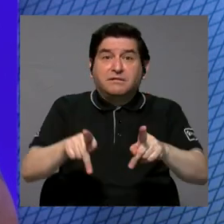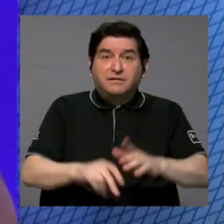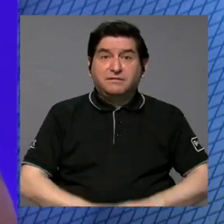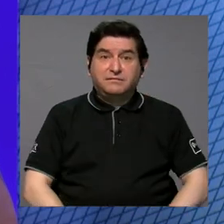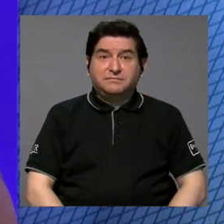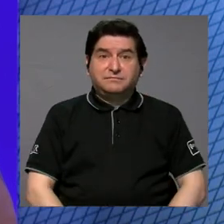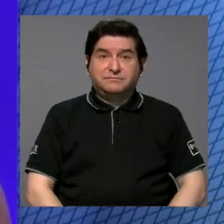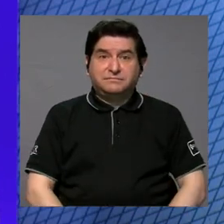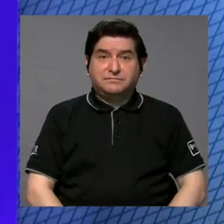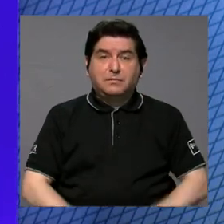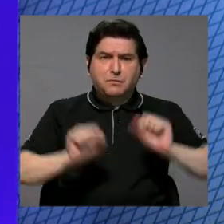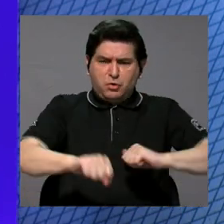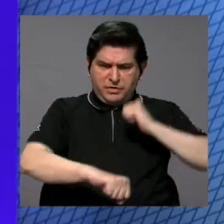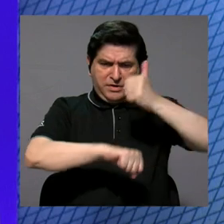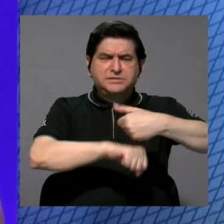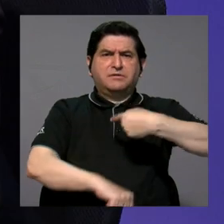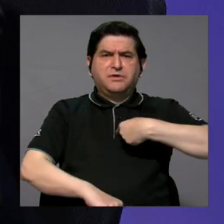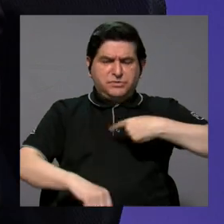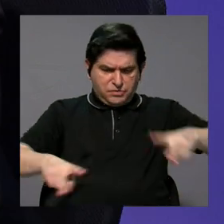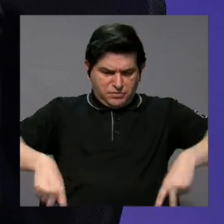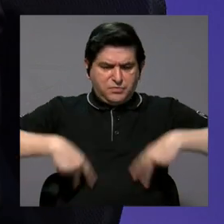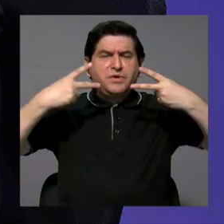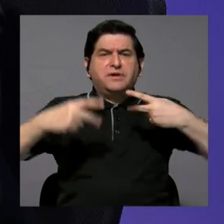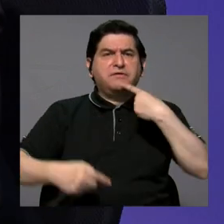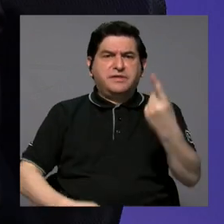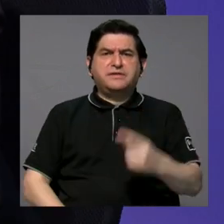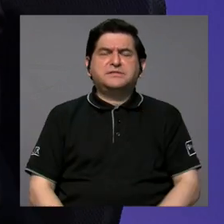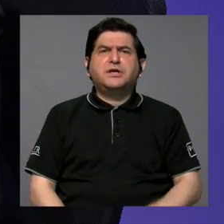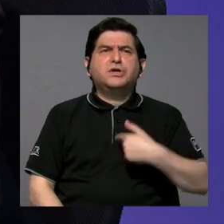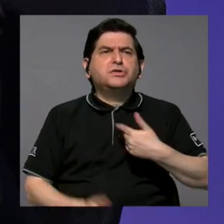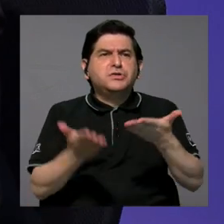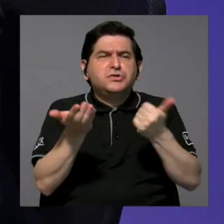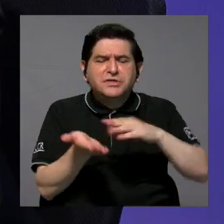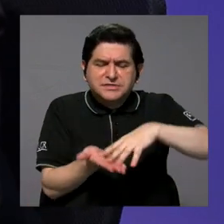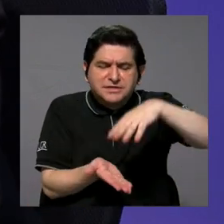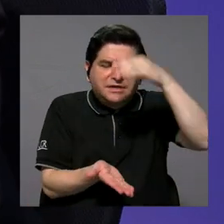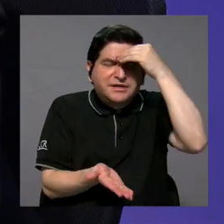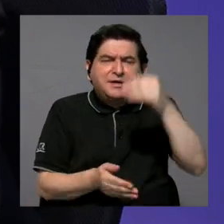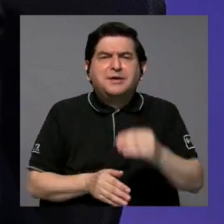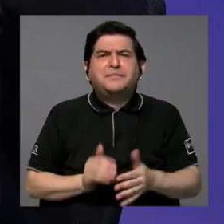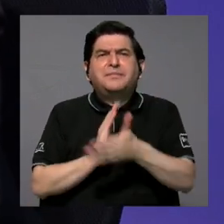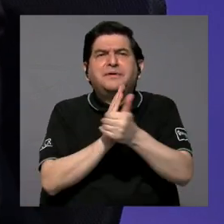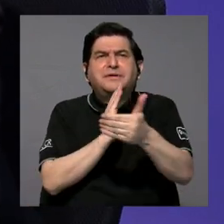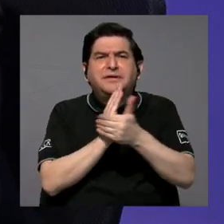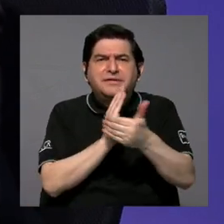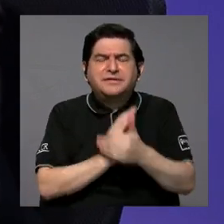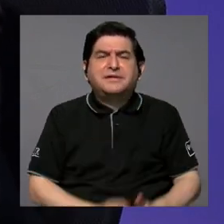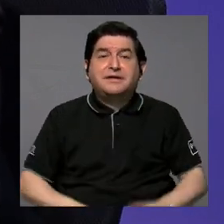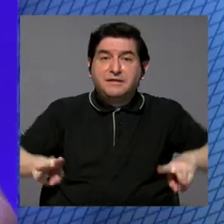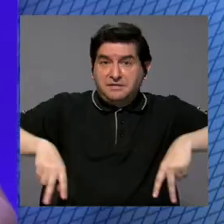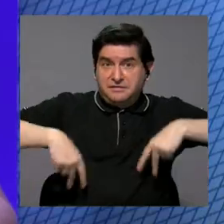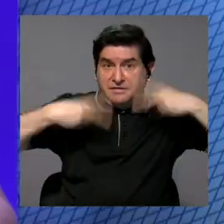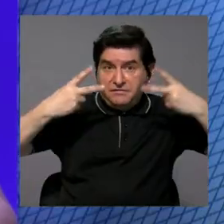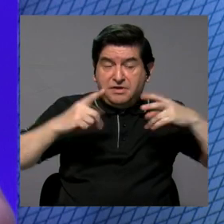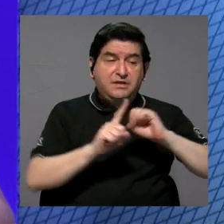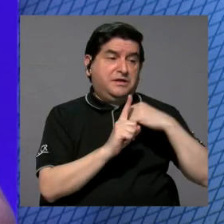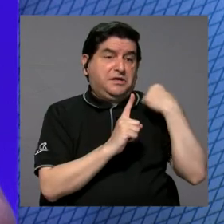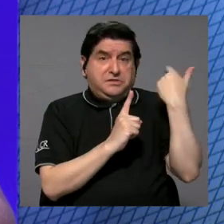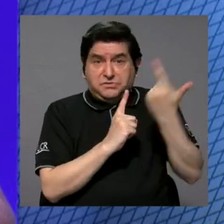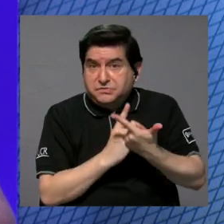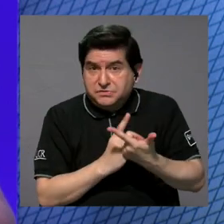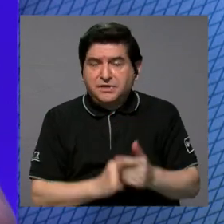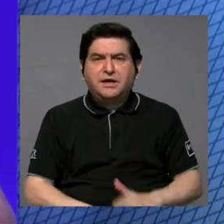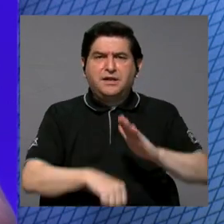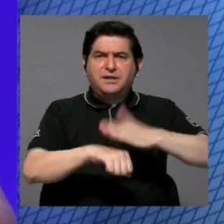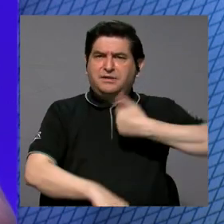¿verdad? De posicionarse frente a la vida, de decir, ok, me gustaría aprender estas habilidades de tipo habilidades para la vida, habilidades sociales que